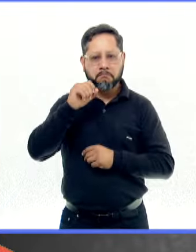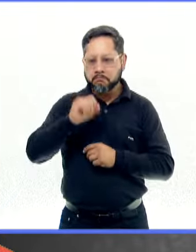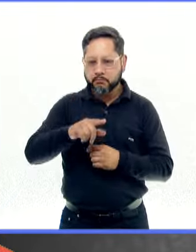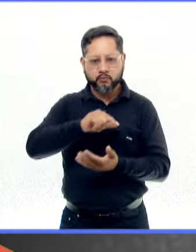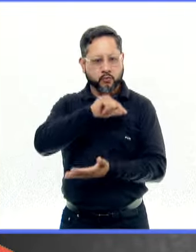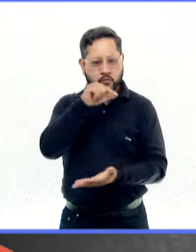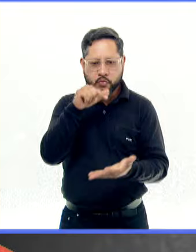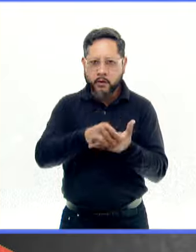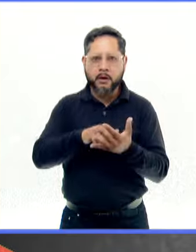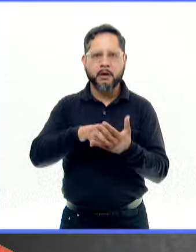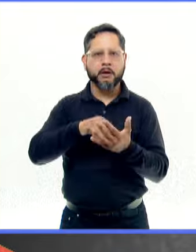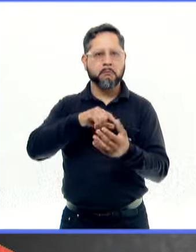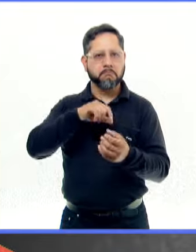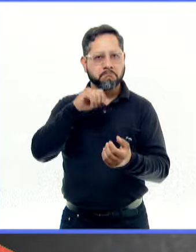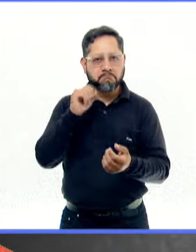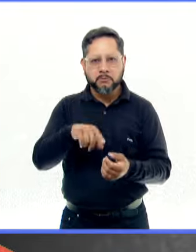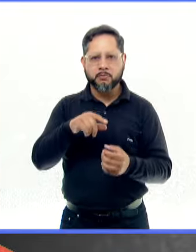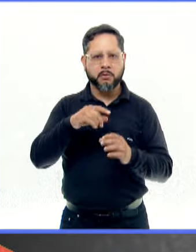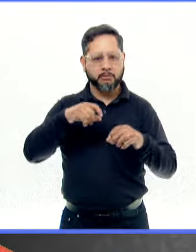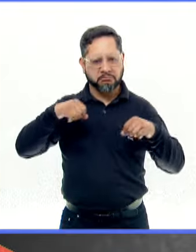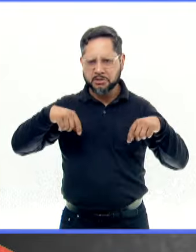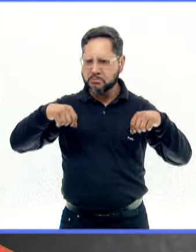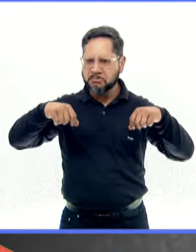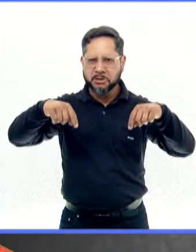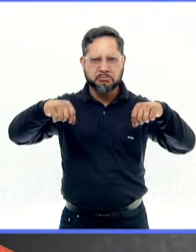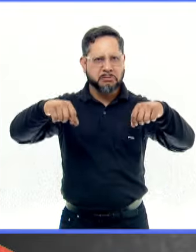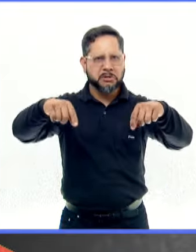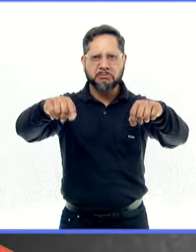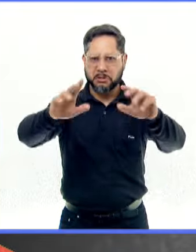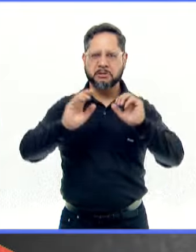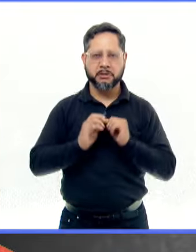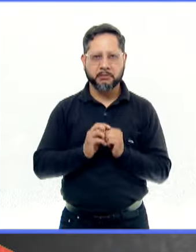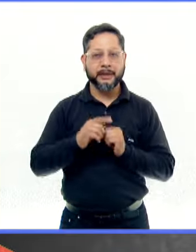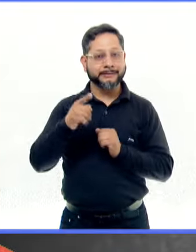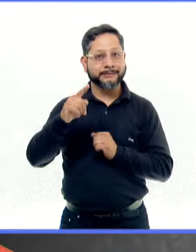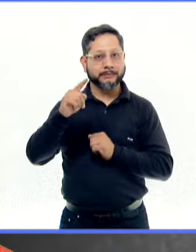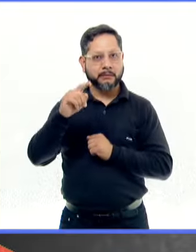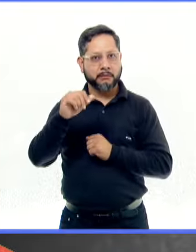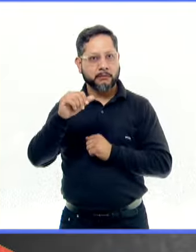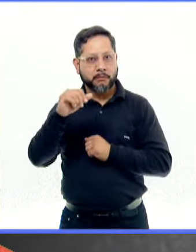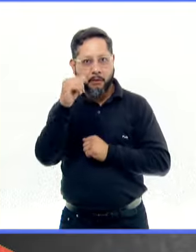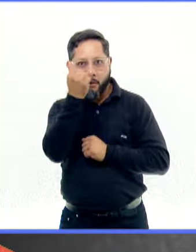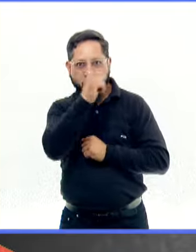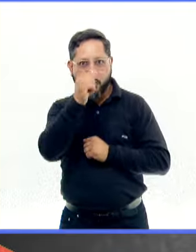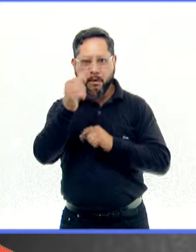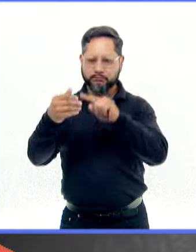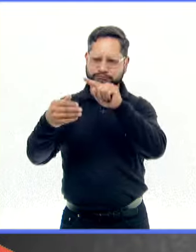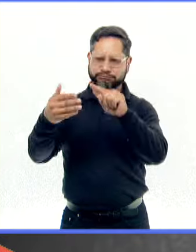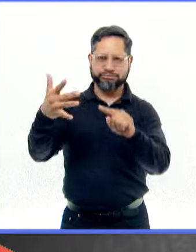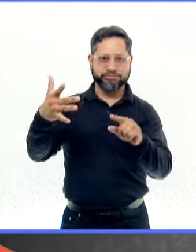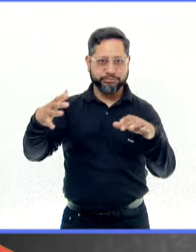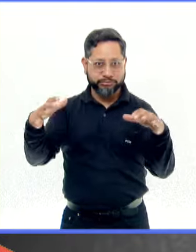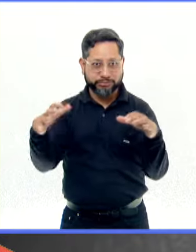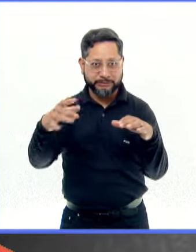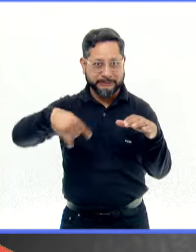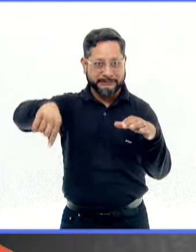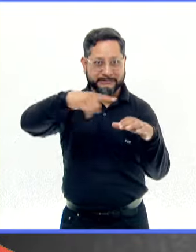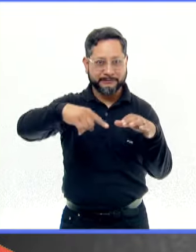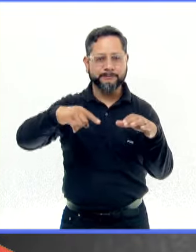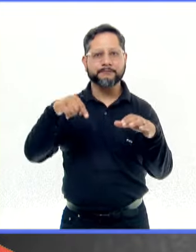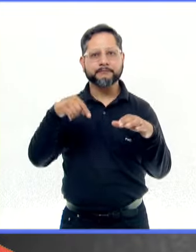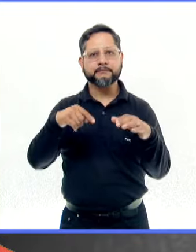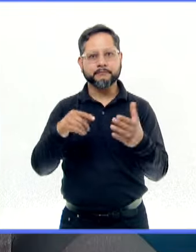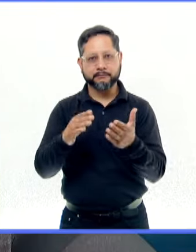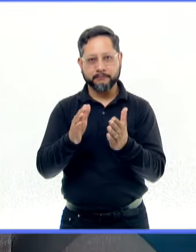de elementos. Entonces, al hablar del espectro autista es una variabilidad de conductas muy amplias que según los manuales